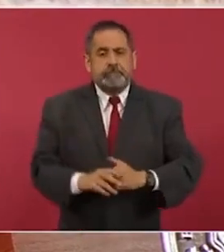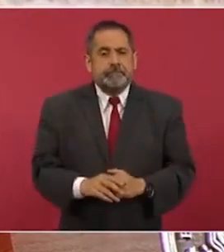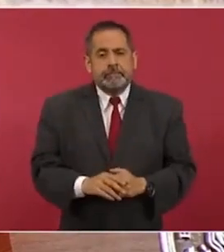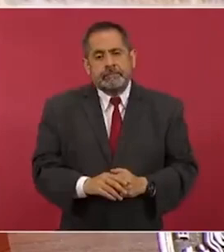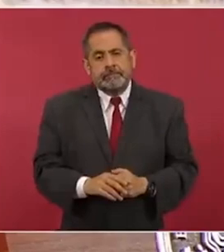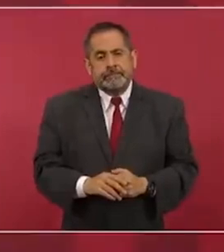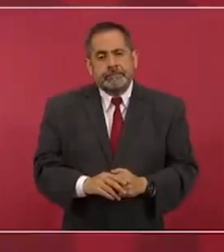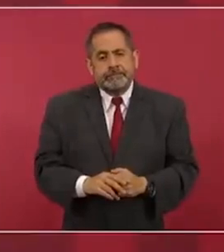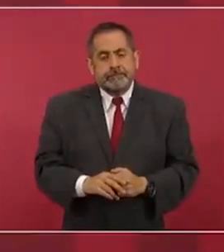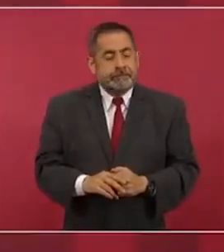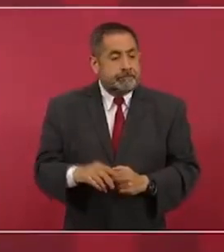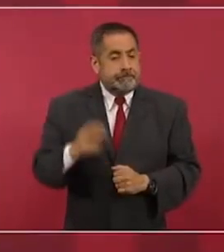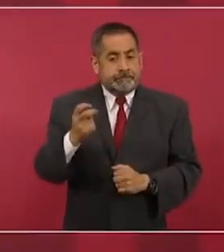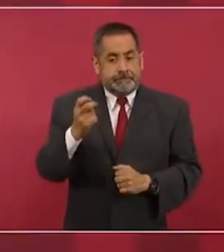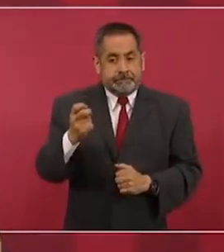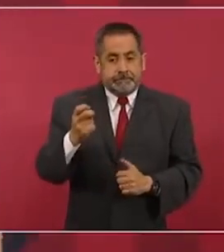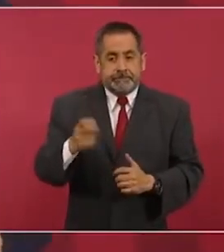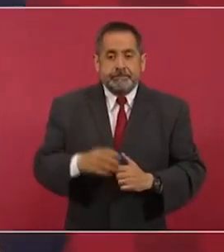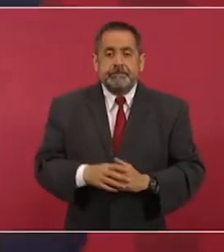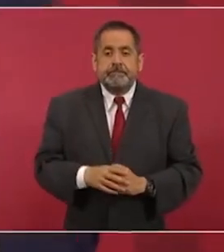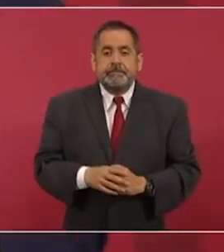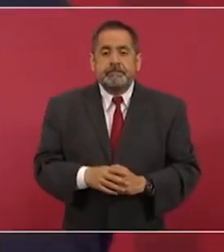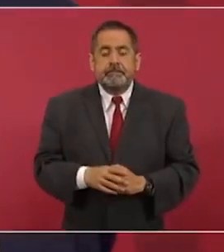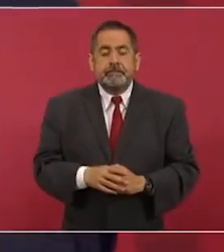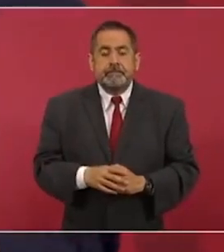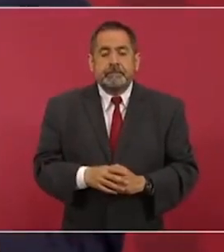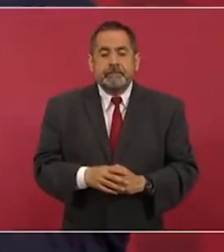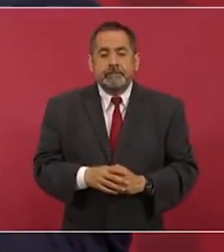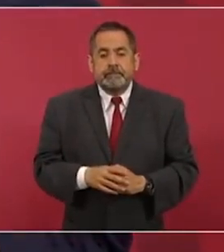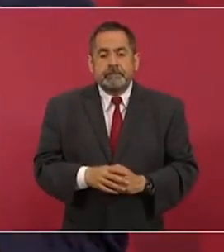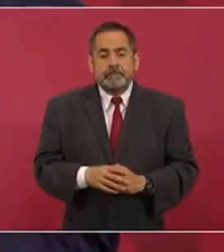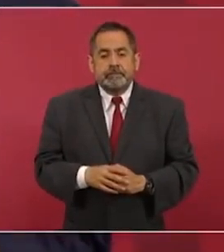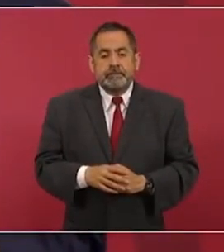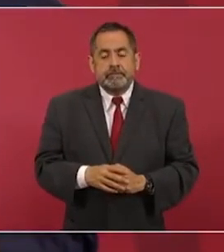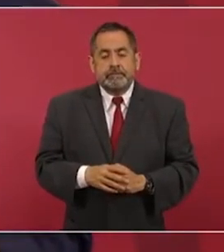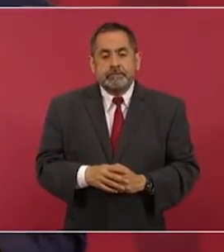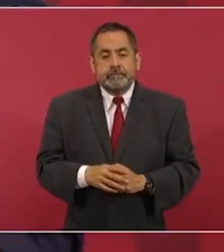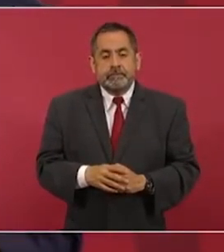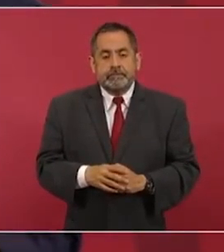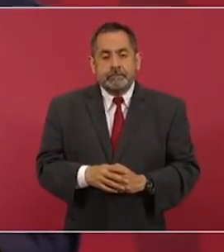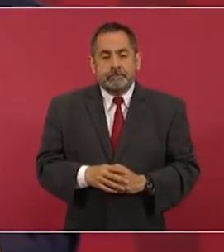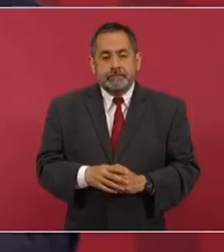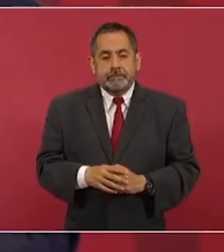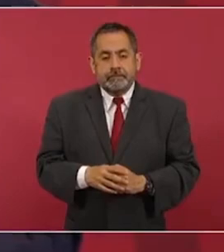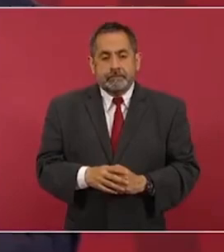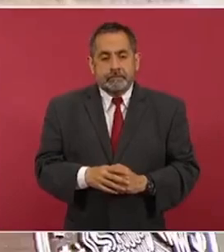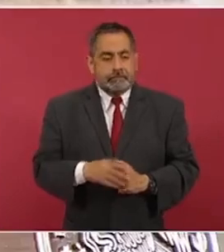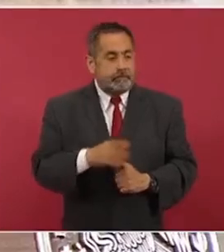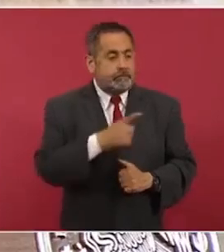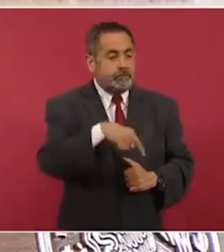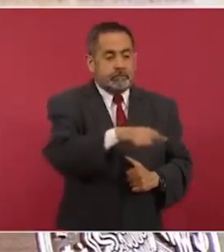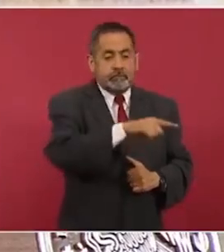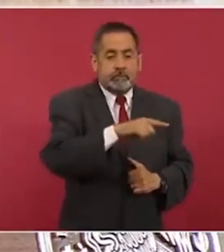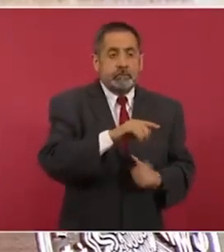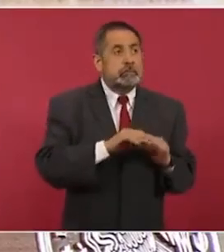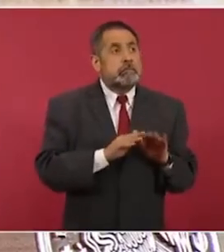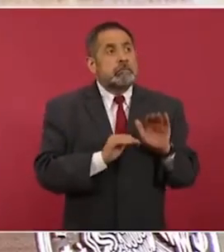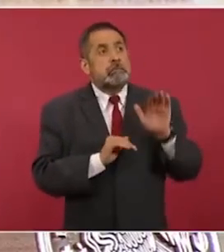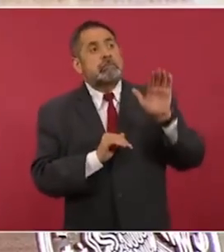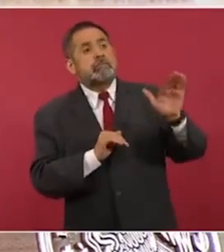utilizaron hasta el Parlamento Europeo